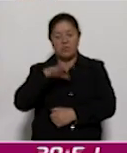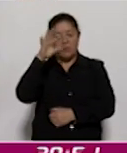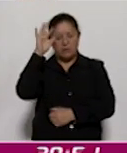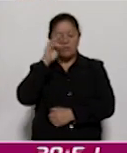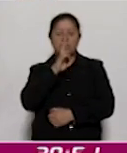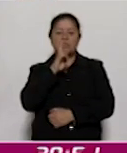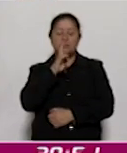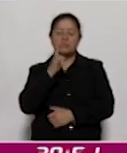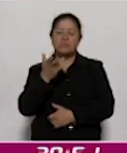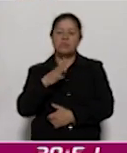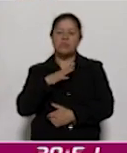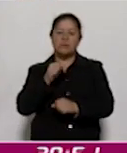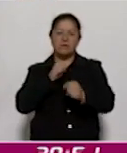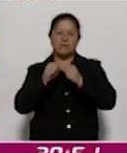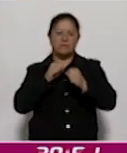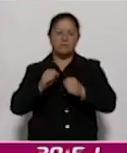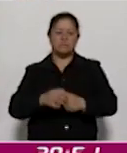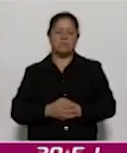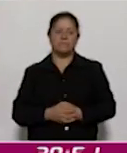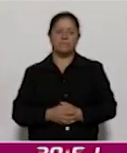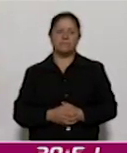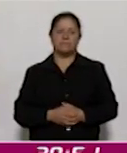y nos concedió la siguiente entrevista.